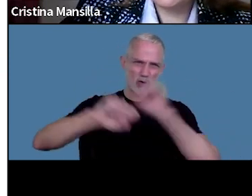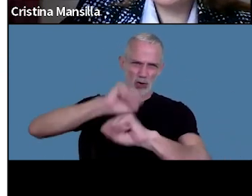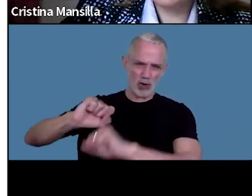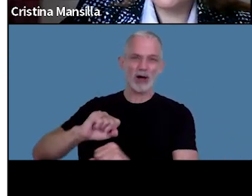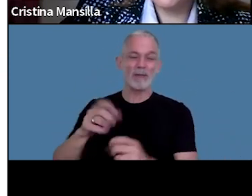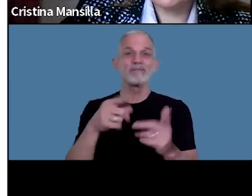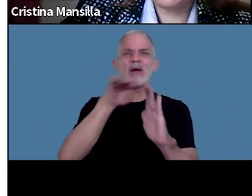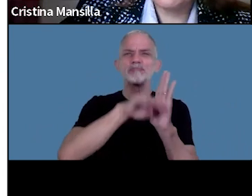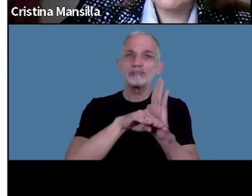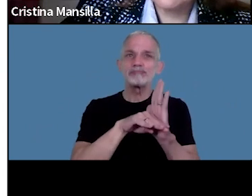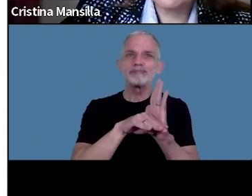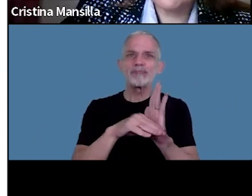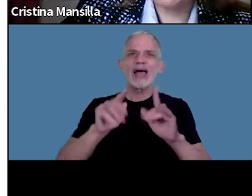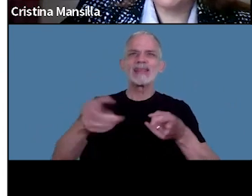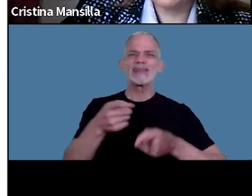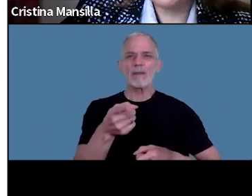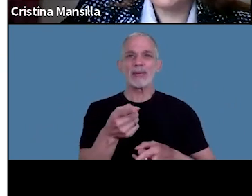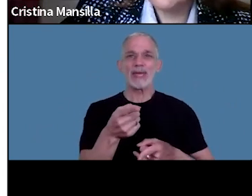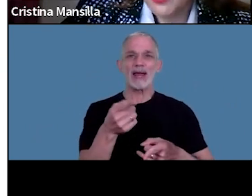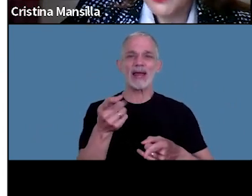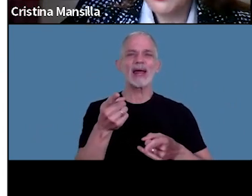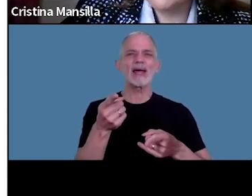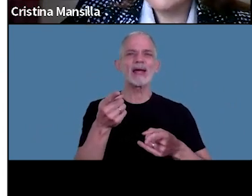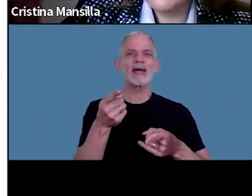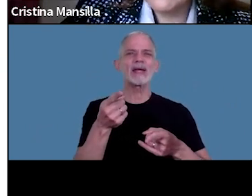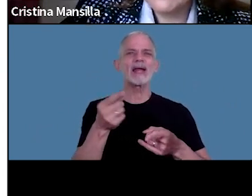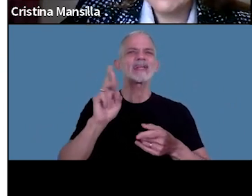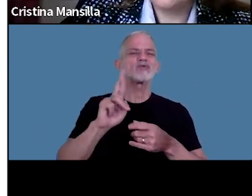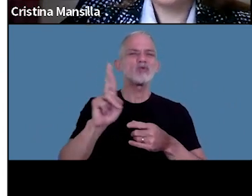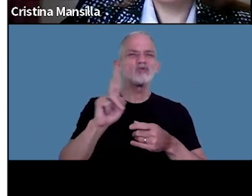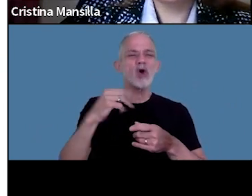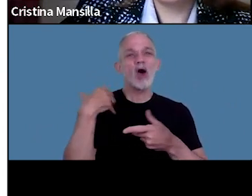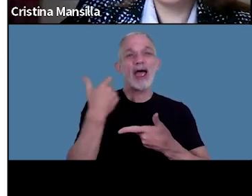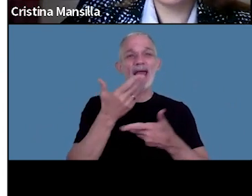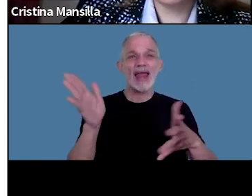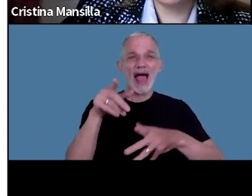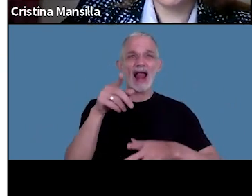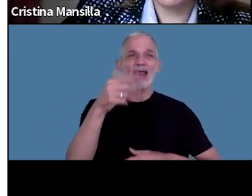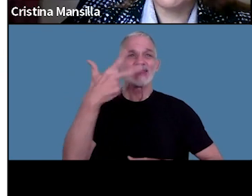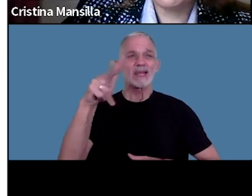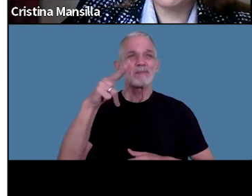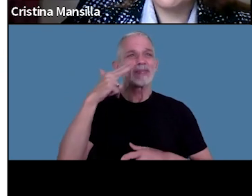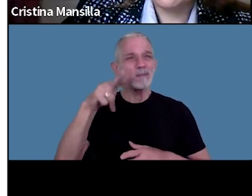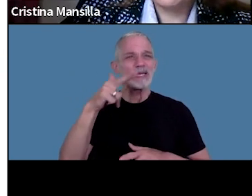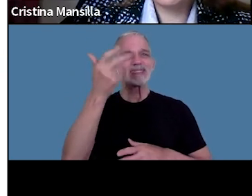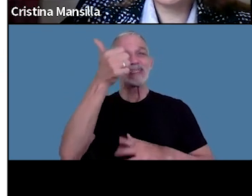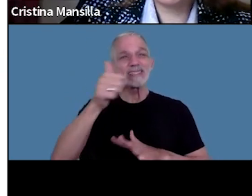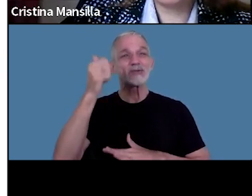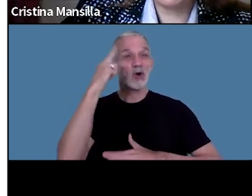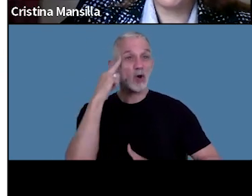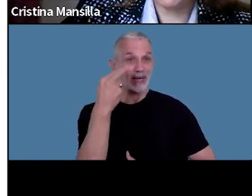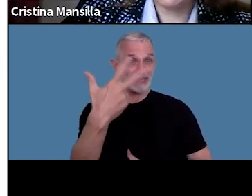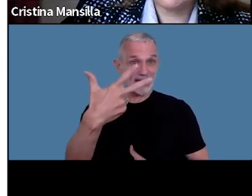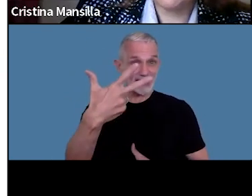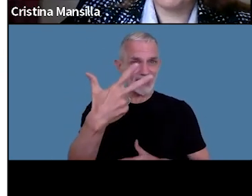norma quedó también alcanzada por la resolución general 3.693 que